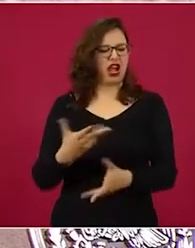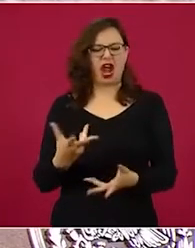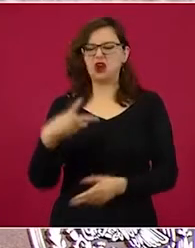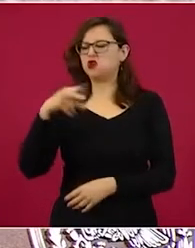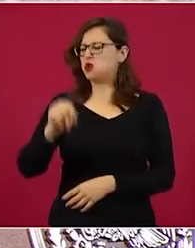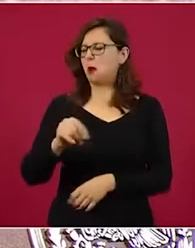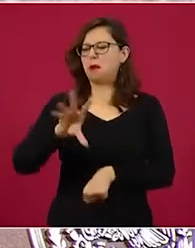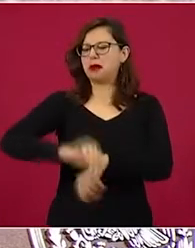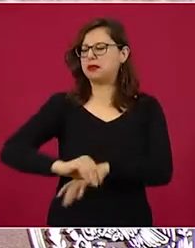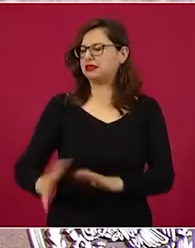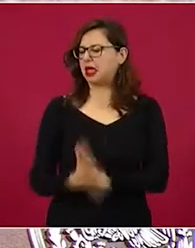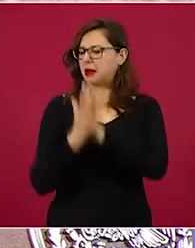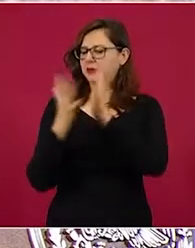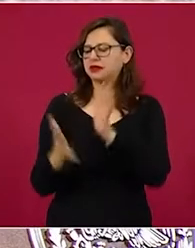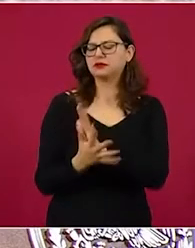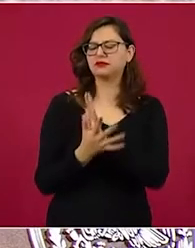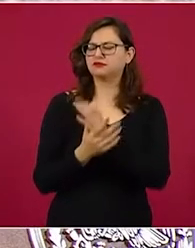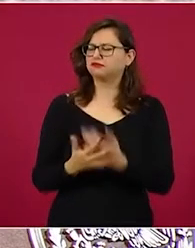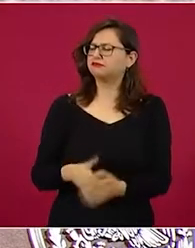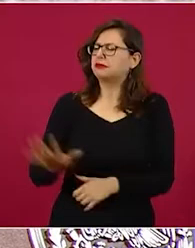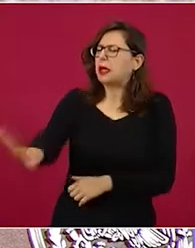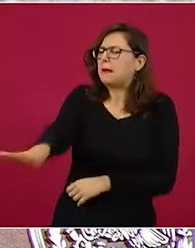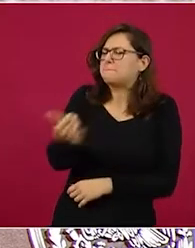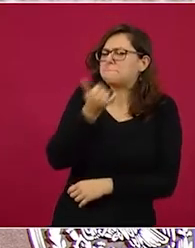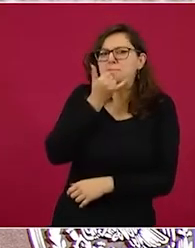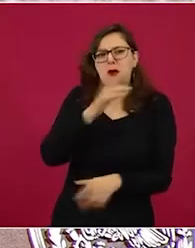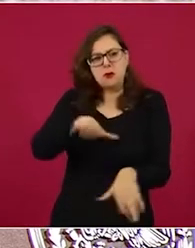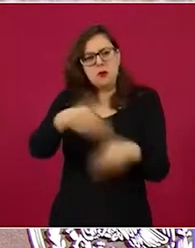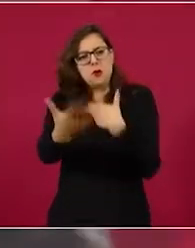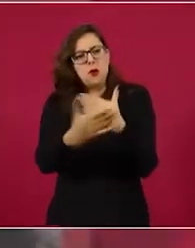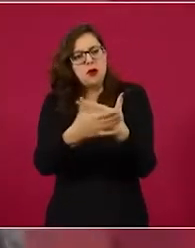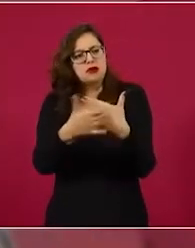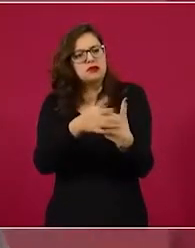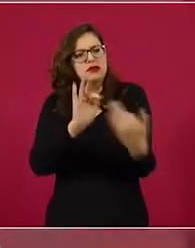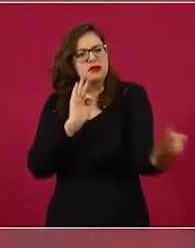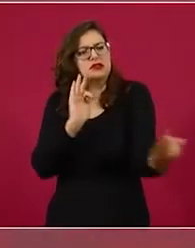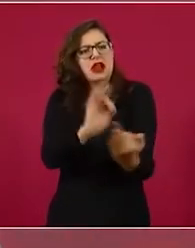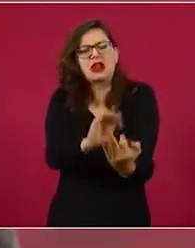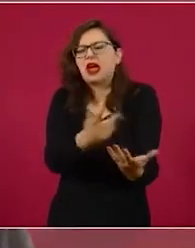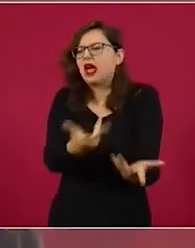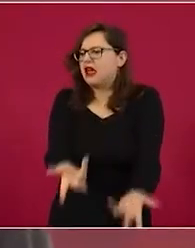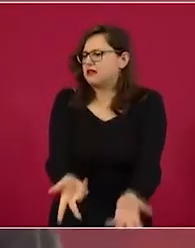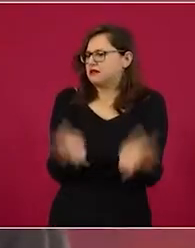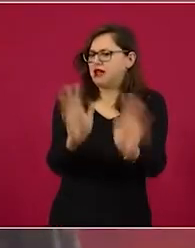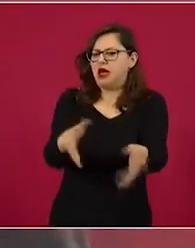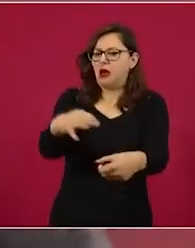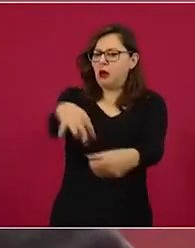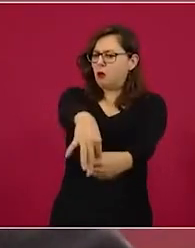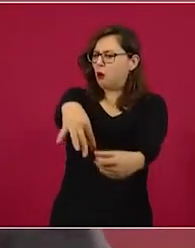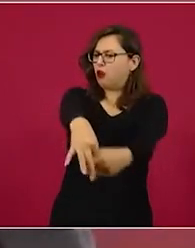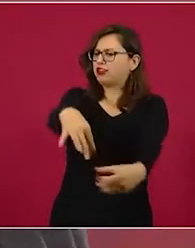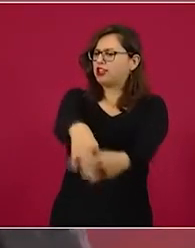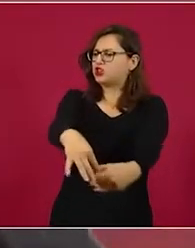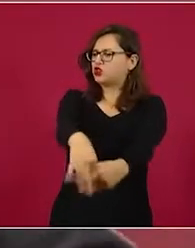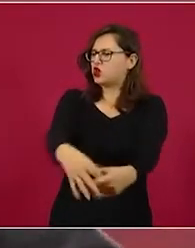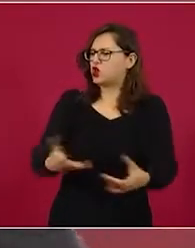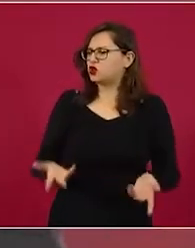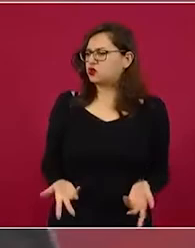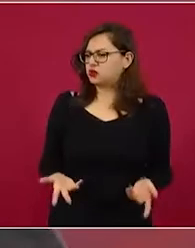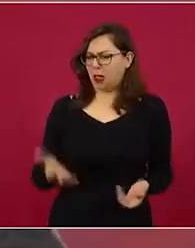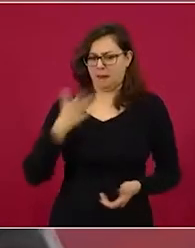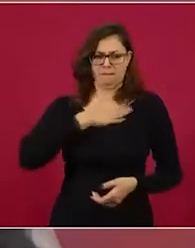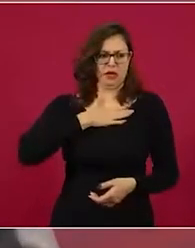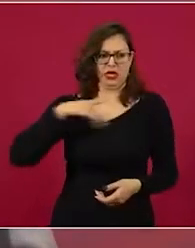si está mal el gobierno, si no les gusta como